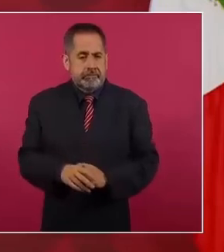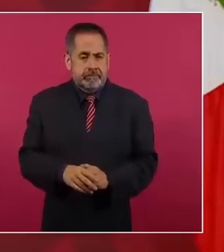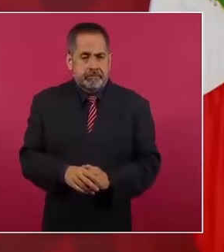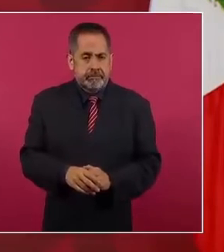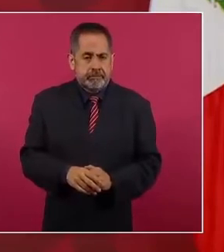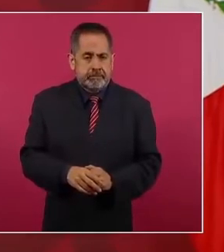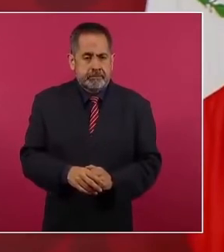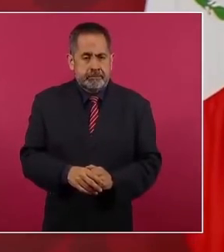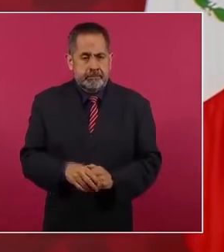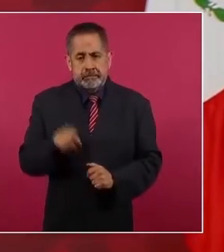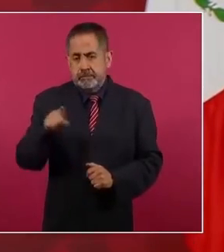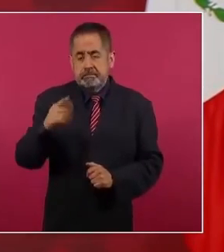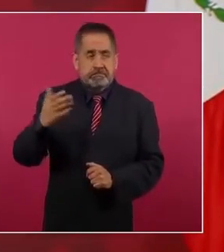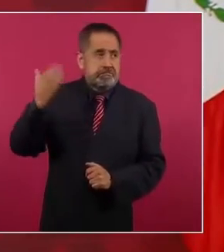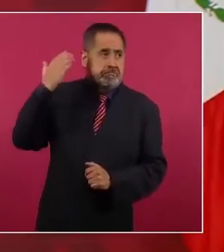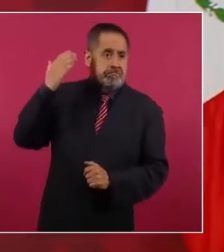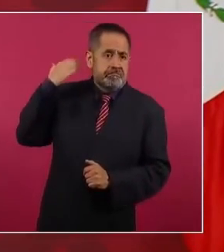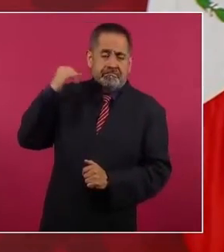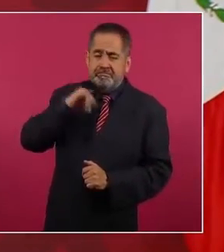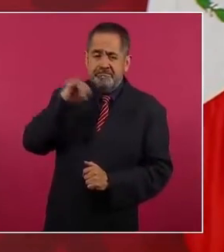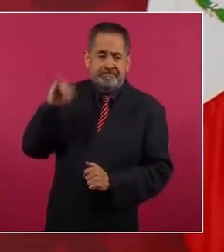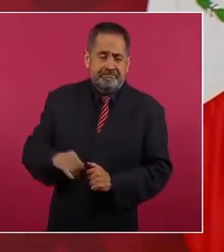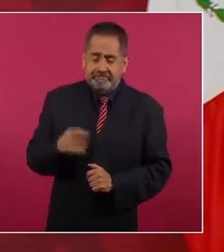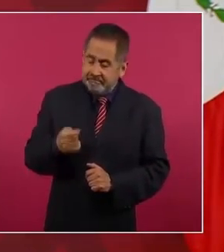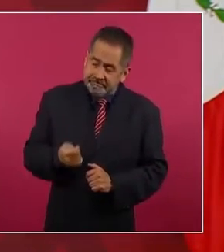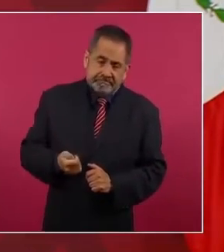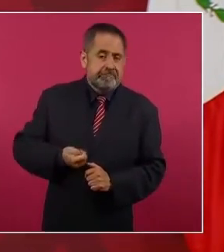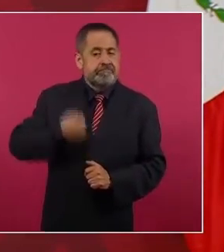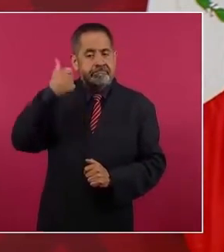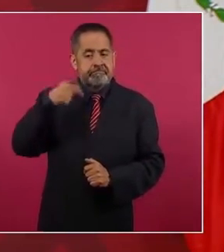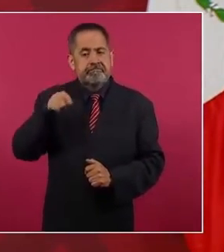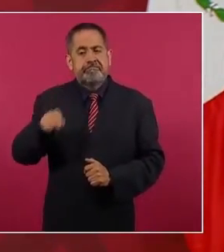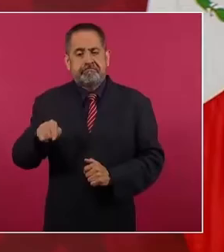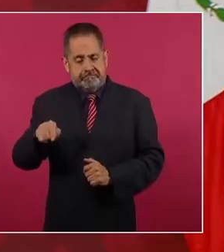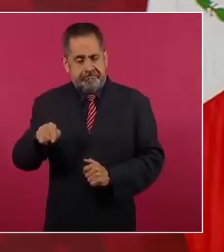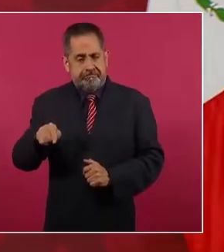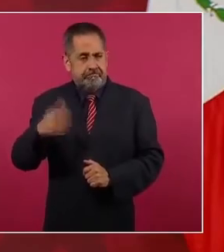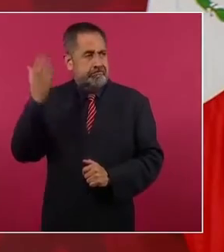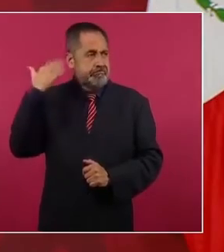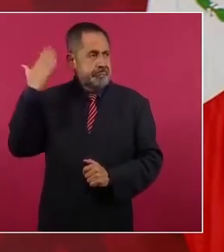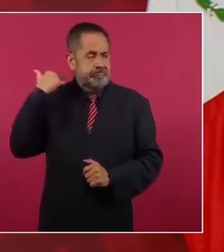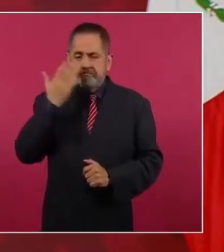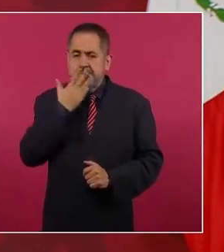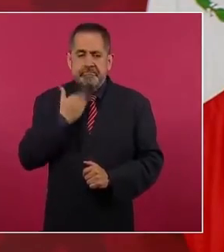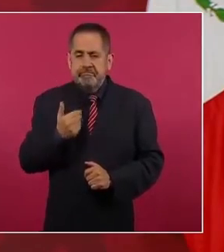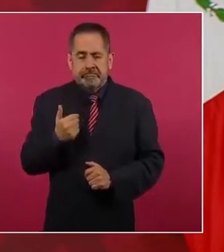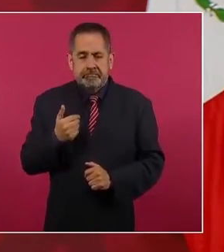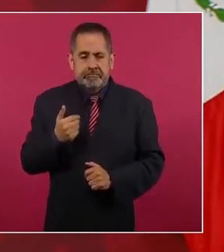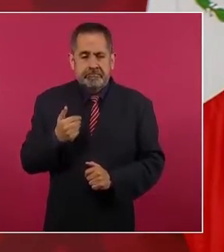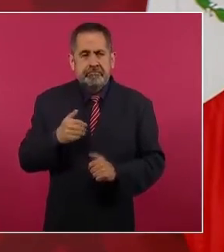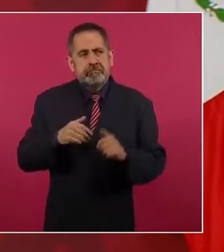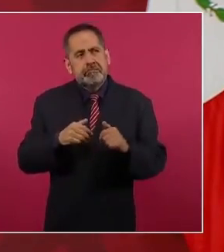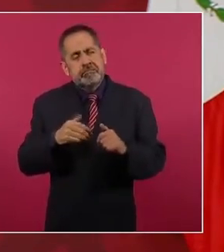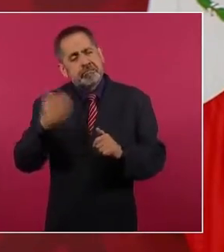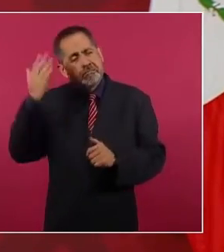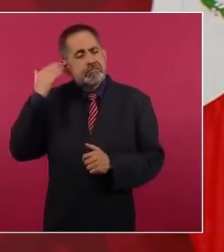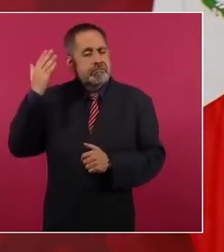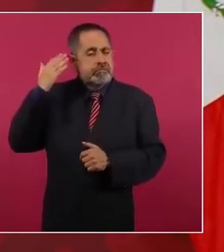Esto nunca se había visto. Lo más que tuvo ese